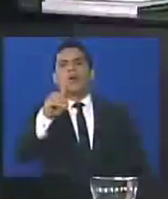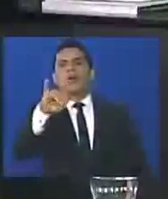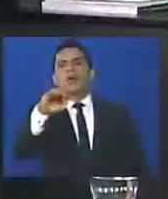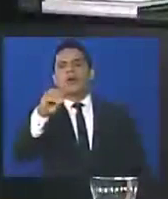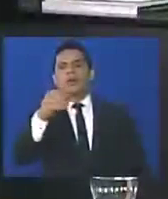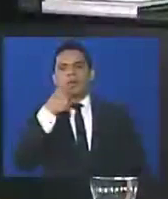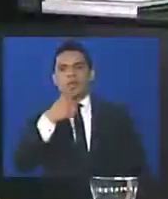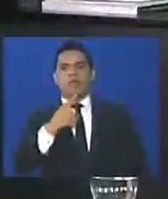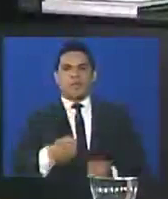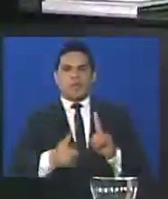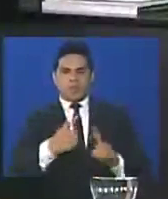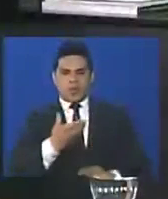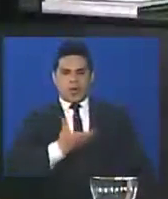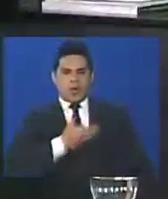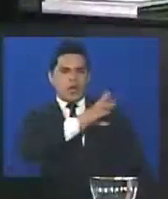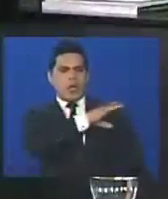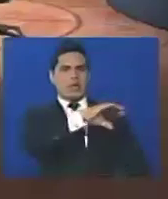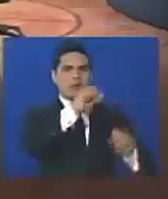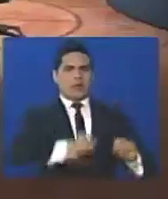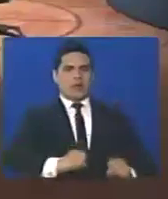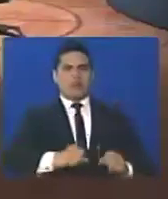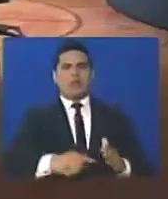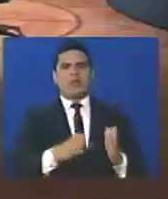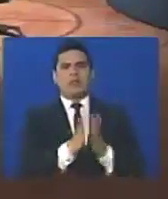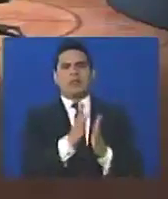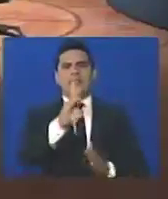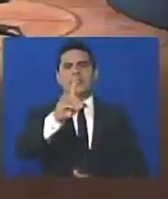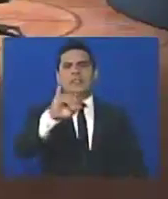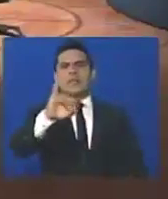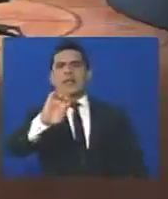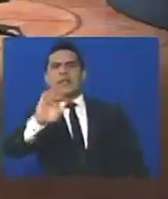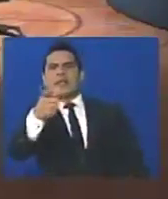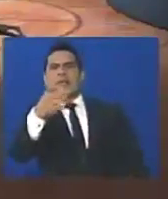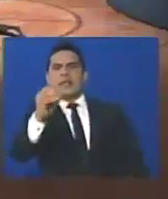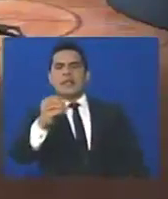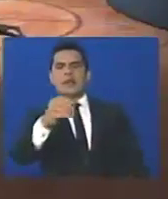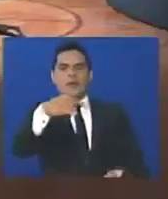Se destituyeron alcaldes allá en San Diego, en San Cristóbal,